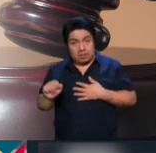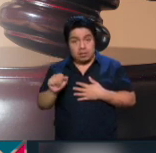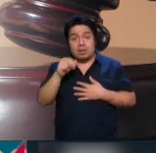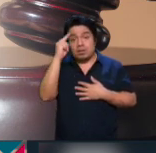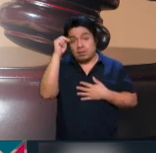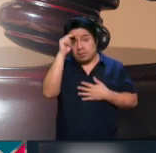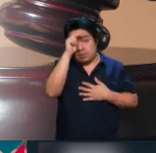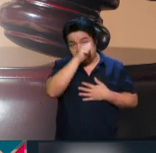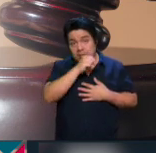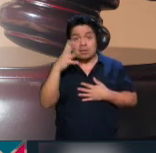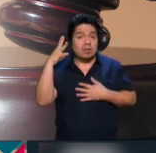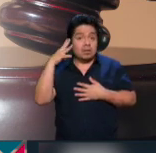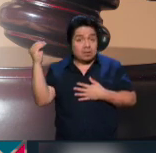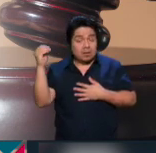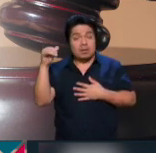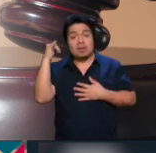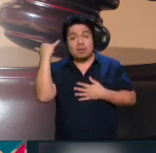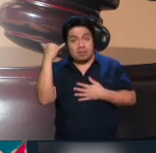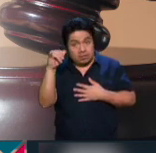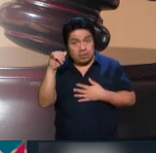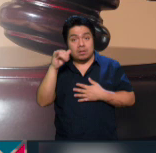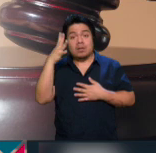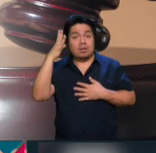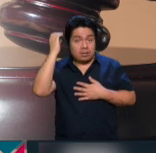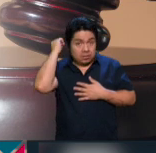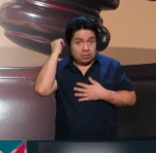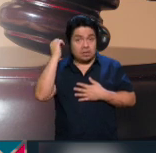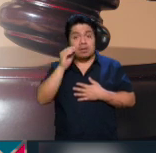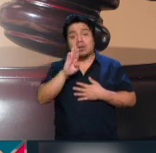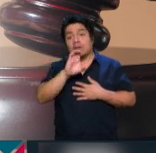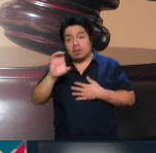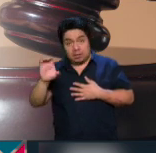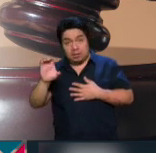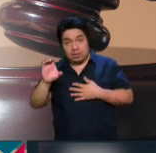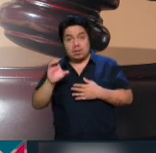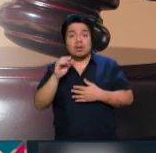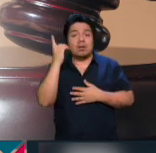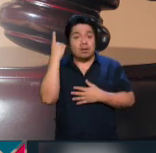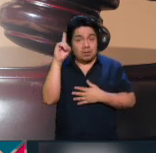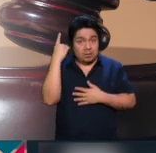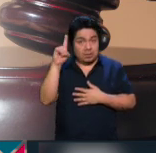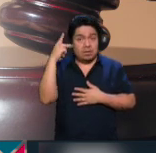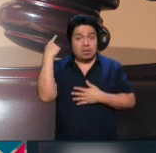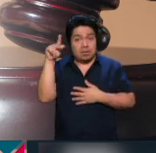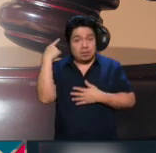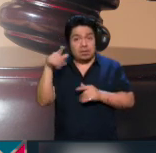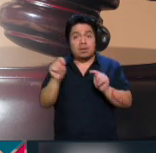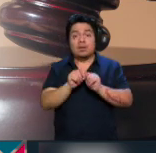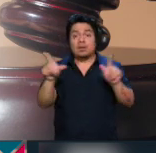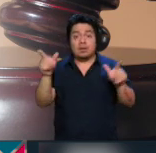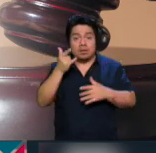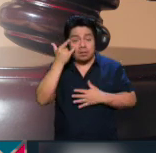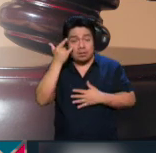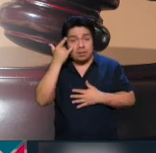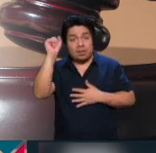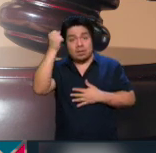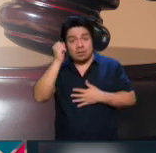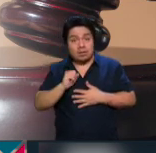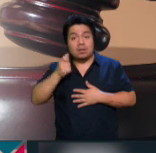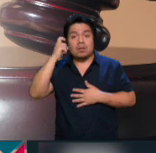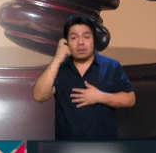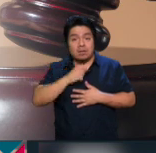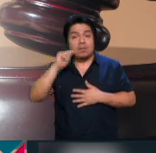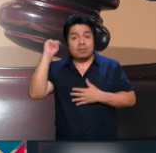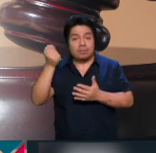Nayarit, Colima, Yucatán, Morelos, Baja California, Durango, Puebla, Tlaxcala, Campeche, Sinaloa, Guerrero,